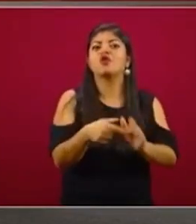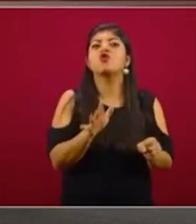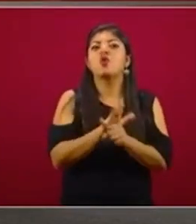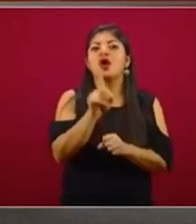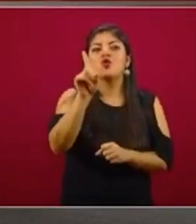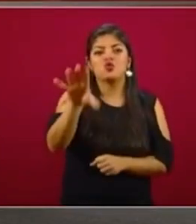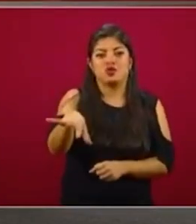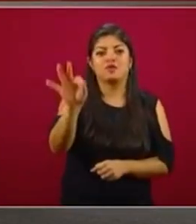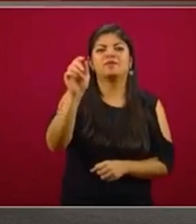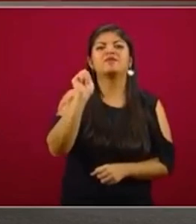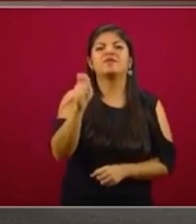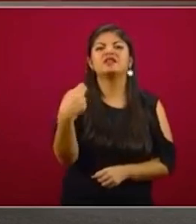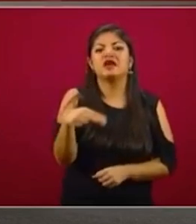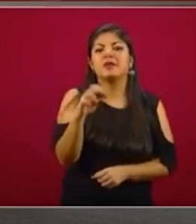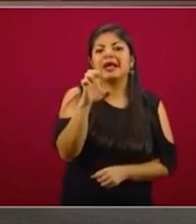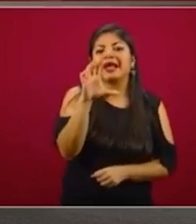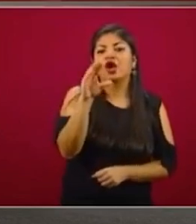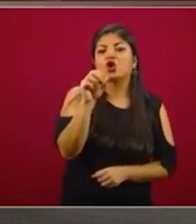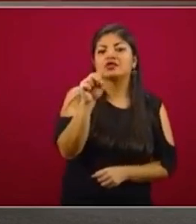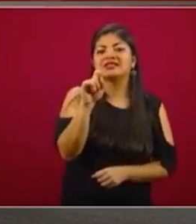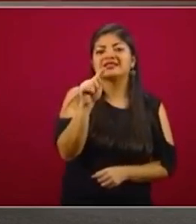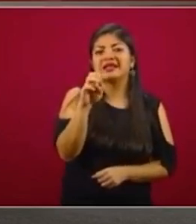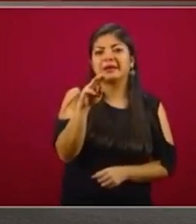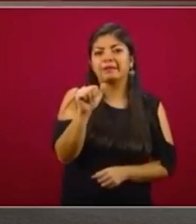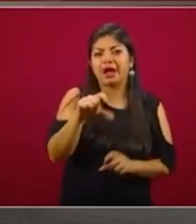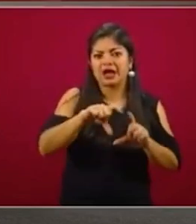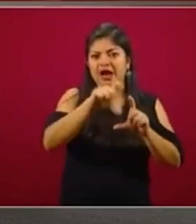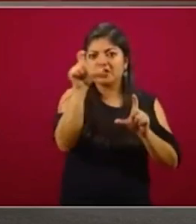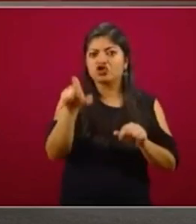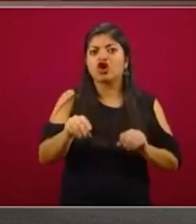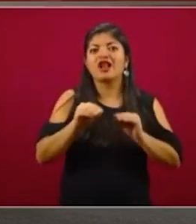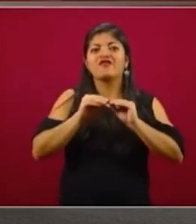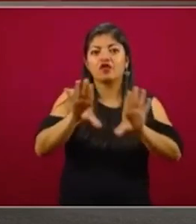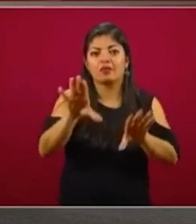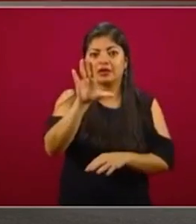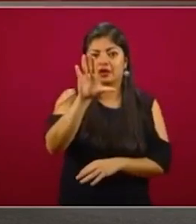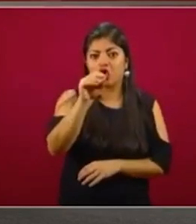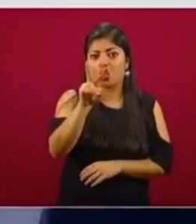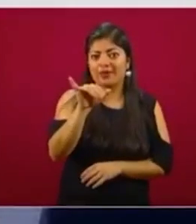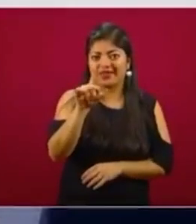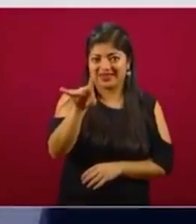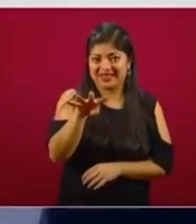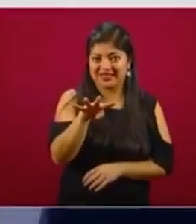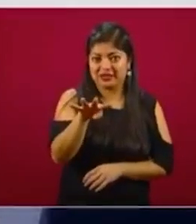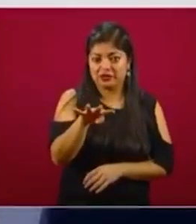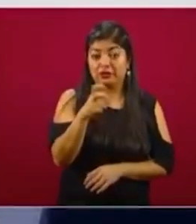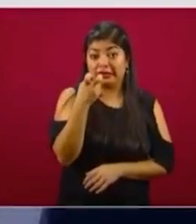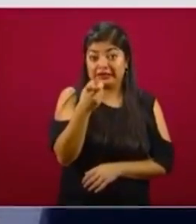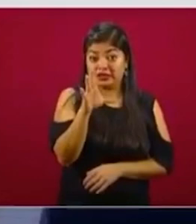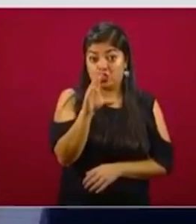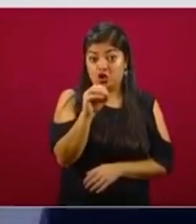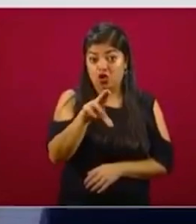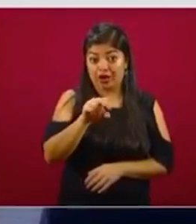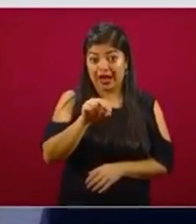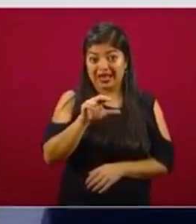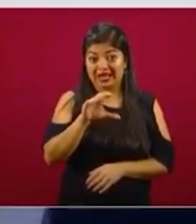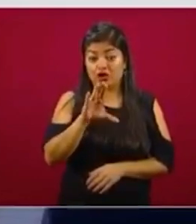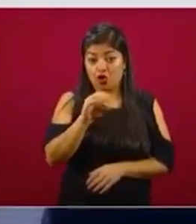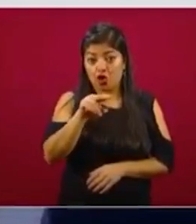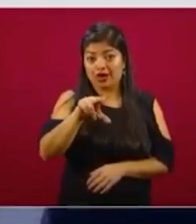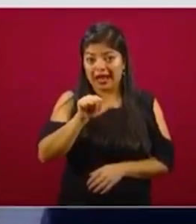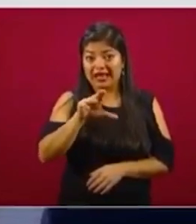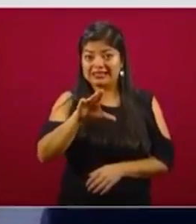ecosistema nacional informático COVID-19. Desde el inicio de la gestión en CONACYT planteamos